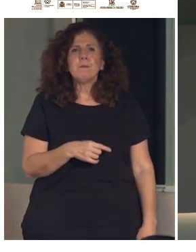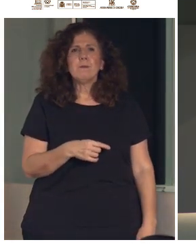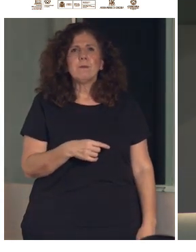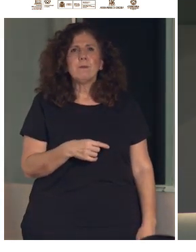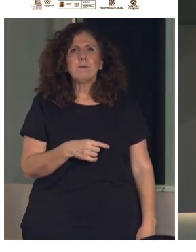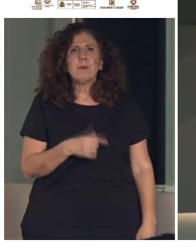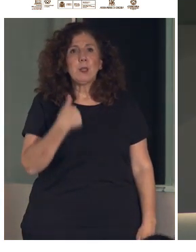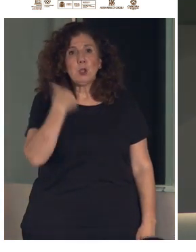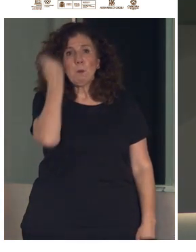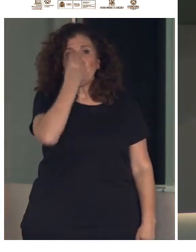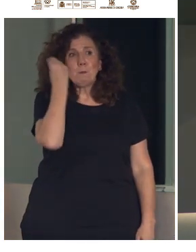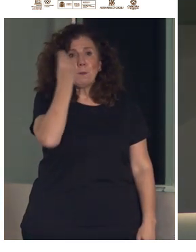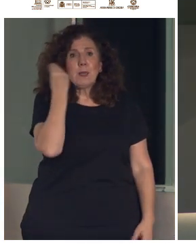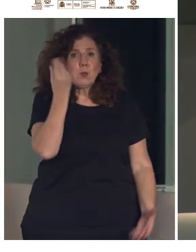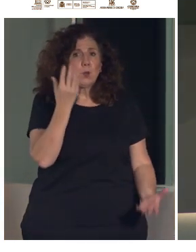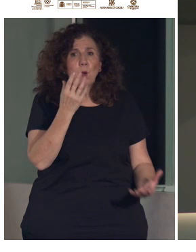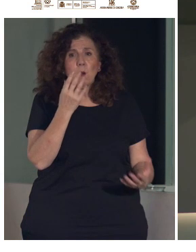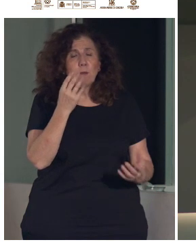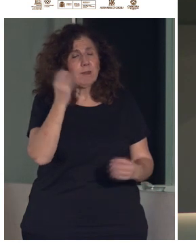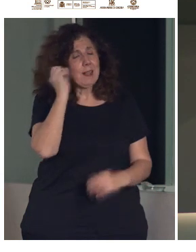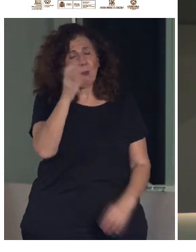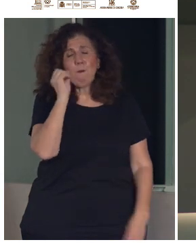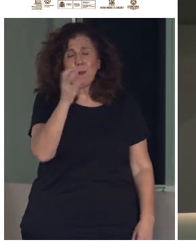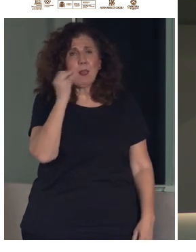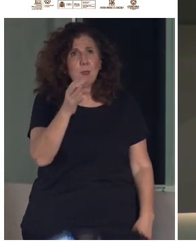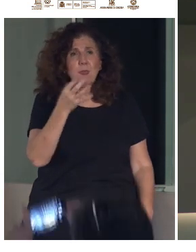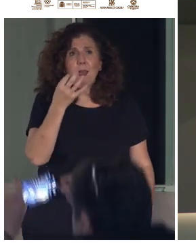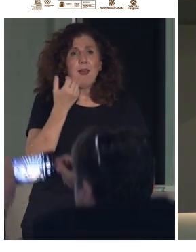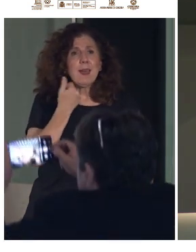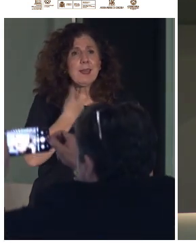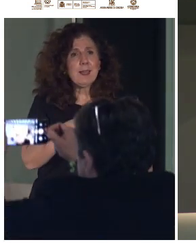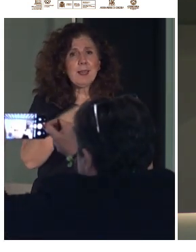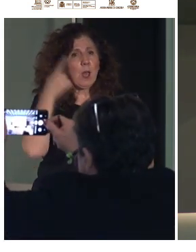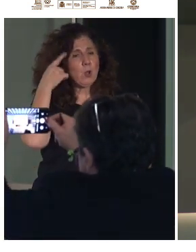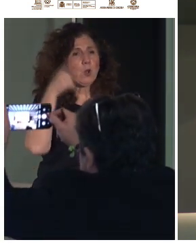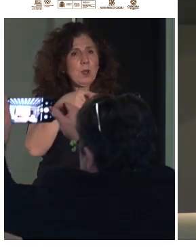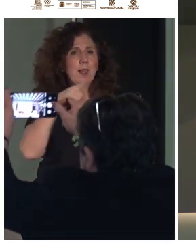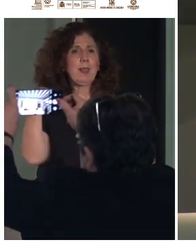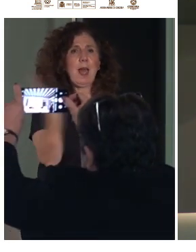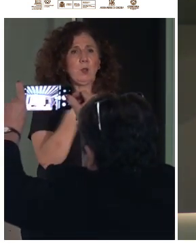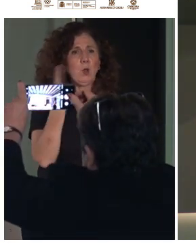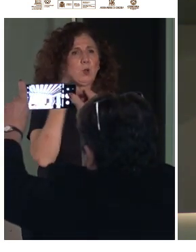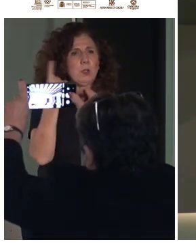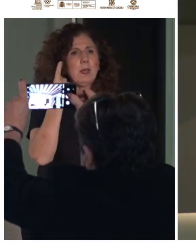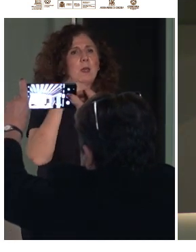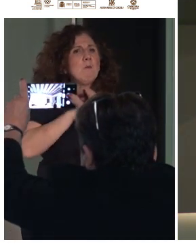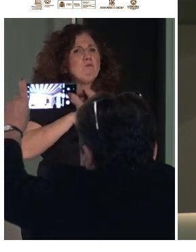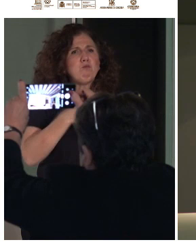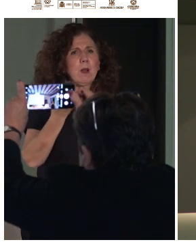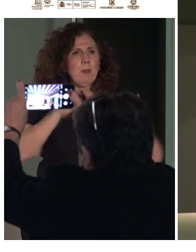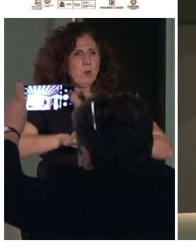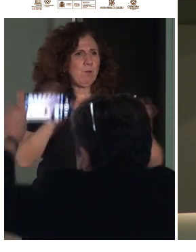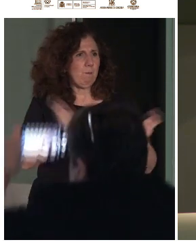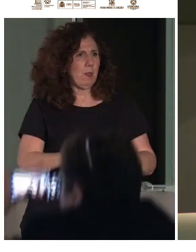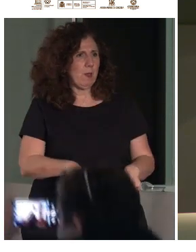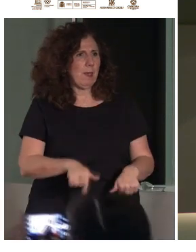y creo que es la conferencia que contextualiza por qué estamos aquí. Está clarísimo, ¿no? Creo que